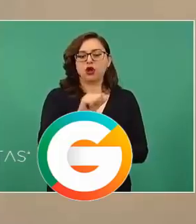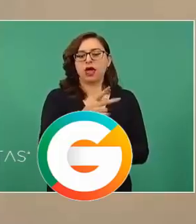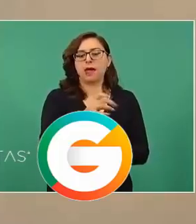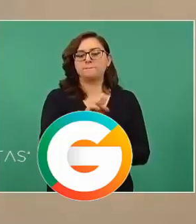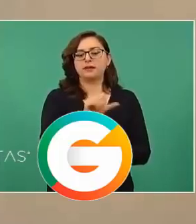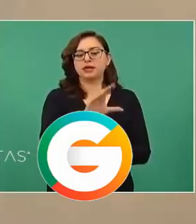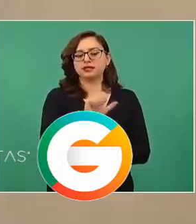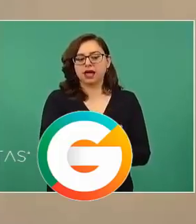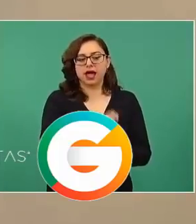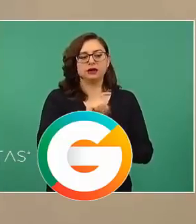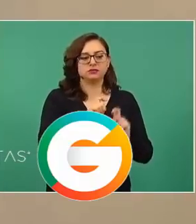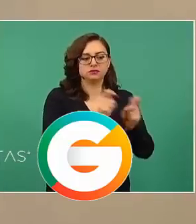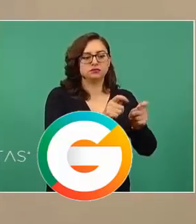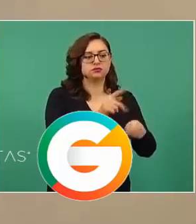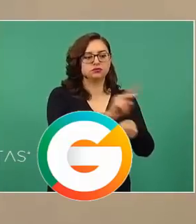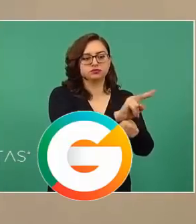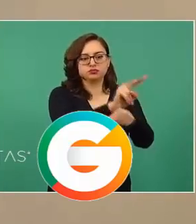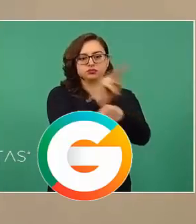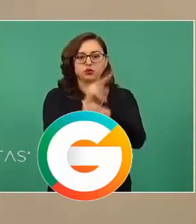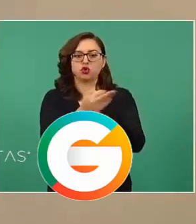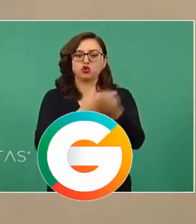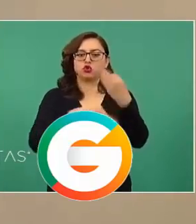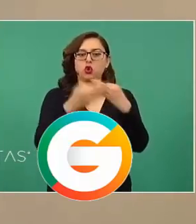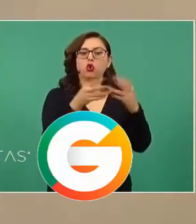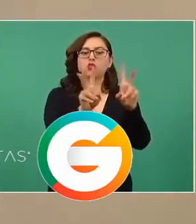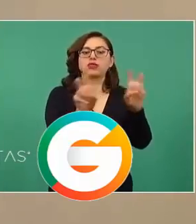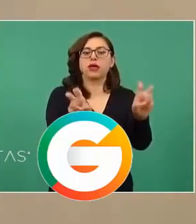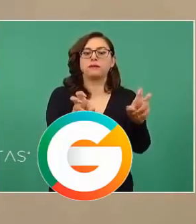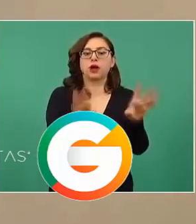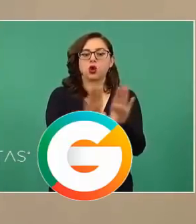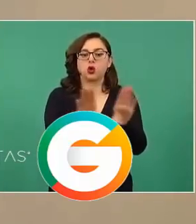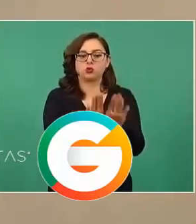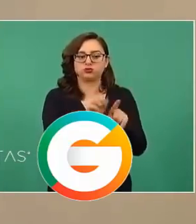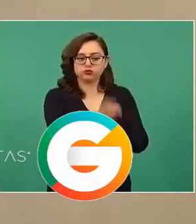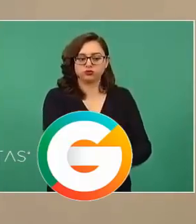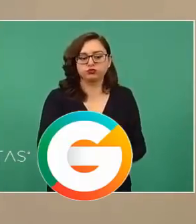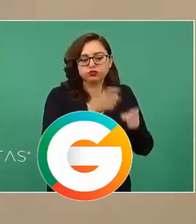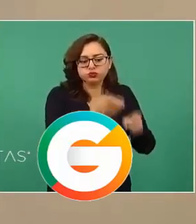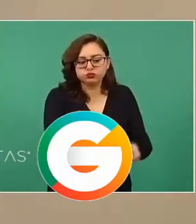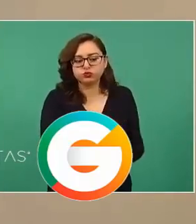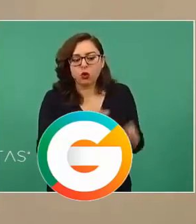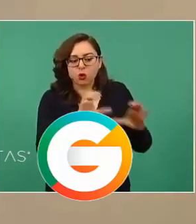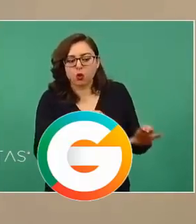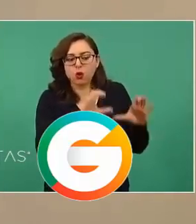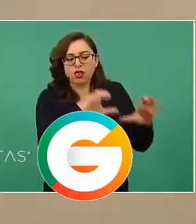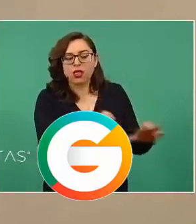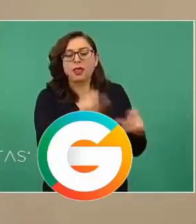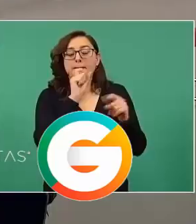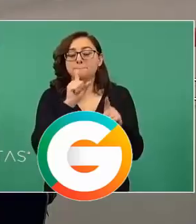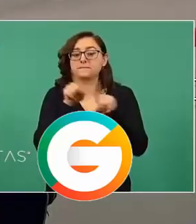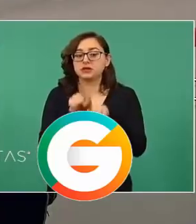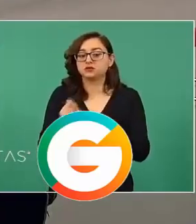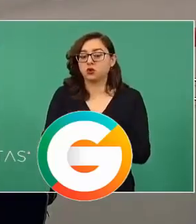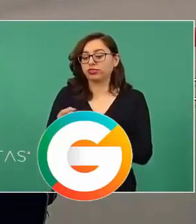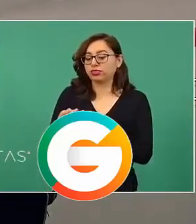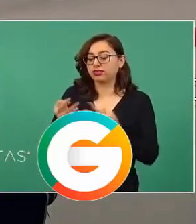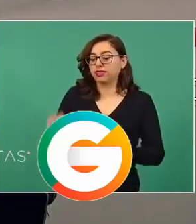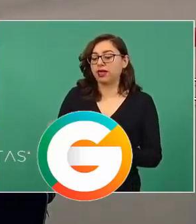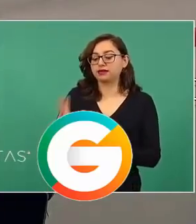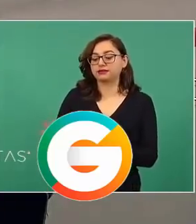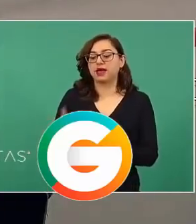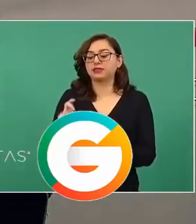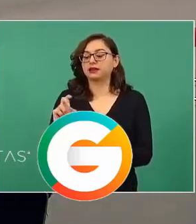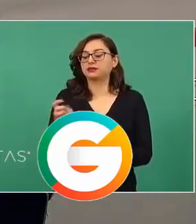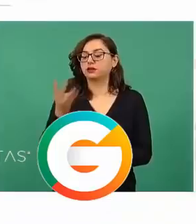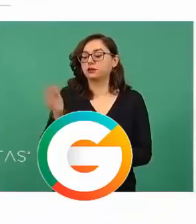en todo lo que se refiere a la protección de la cuestión de la pesca. En recorridos terrestres, como se está viendo, se ha incrementado